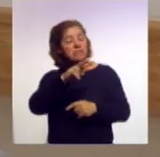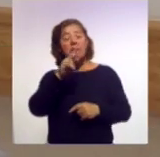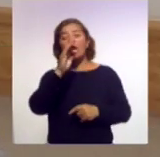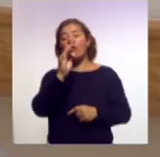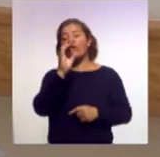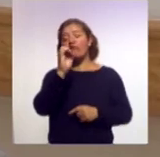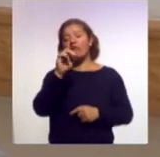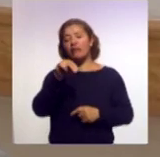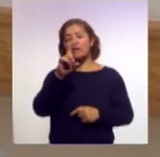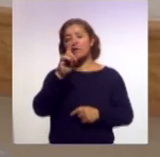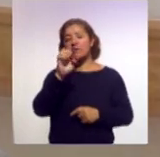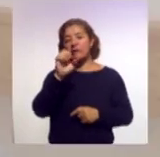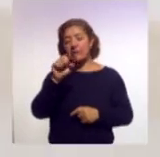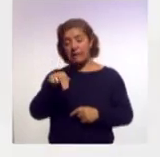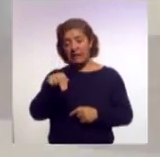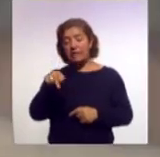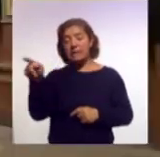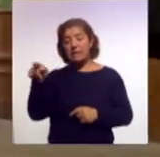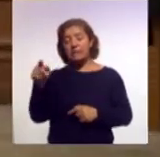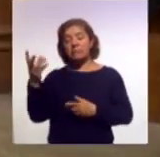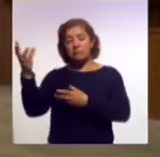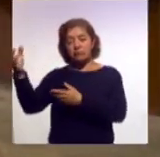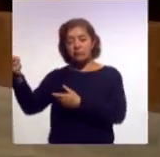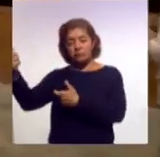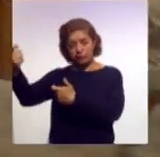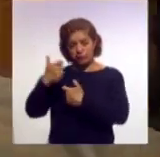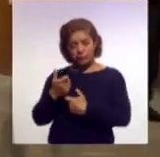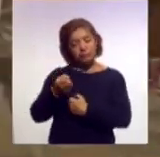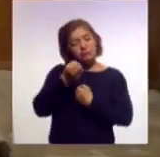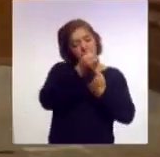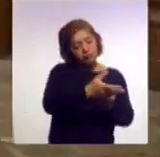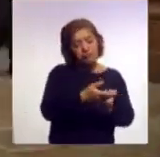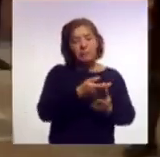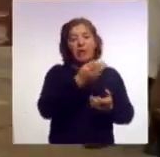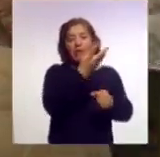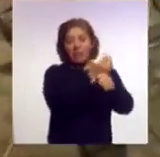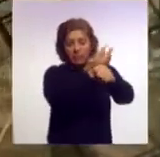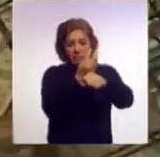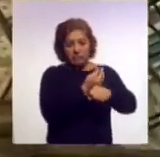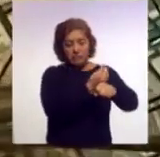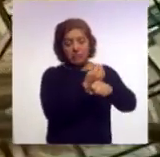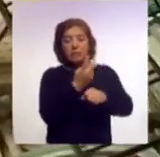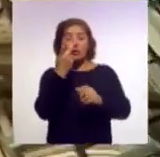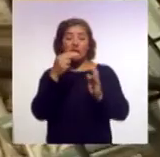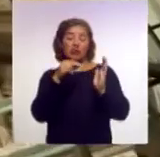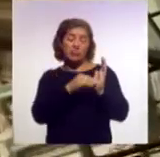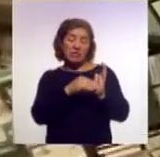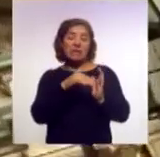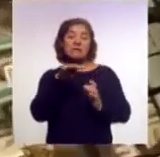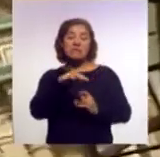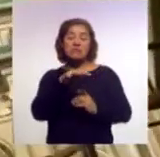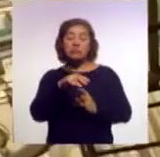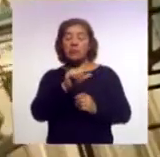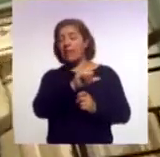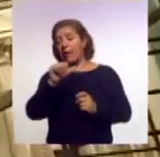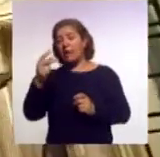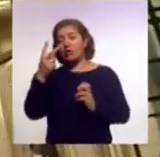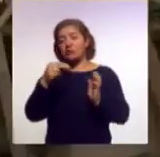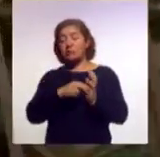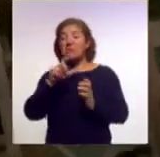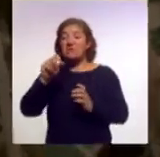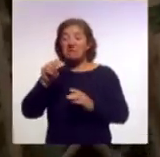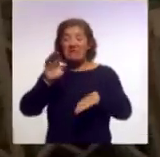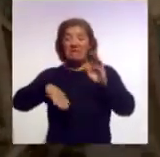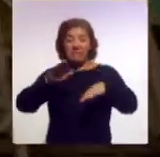Nacional para Desastres. Se espera continuar con los trabajos durante el 2019 y 2020, dependiendo del tipo de